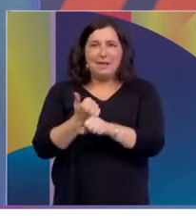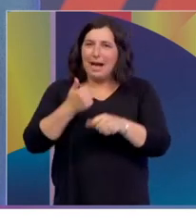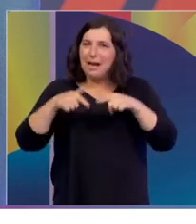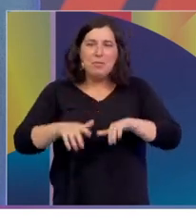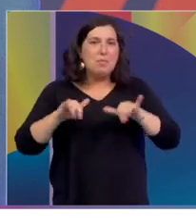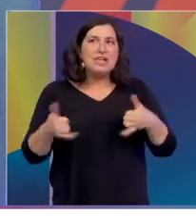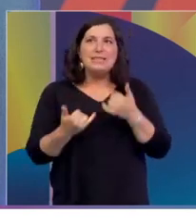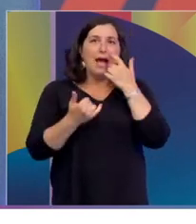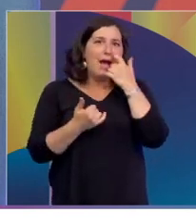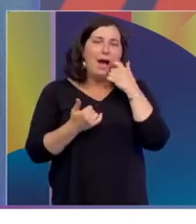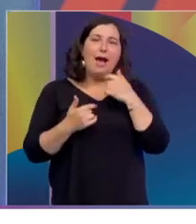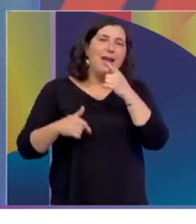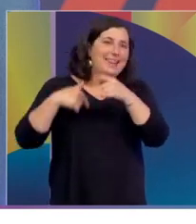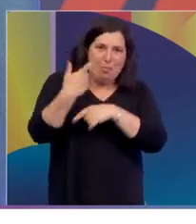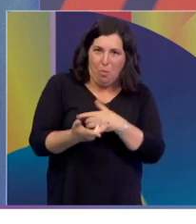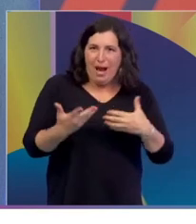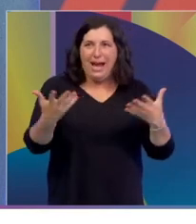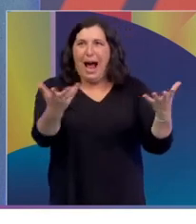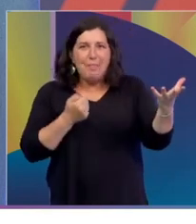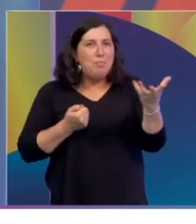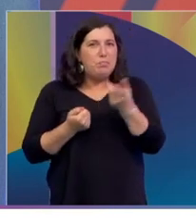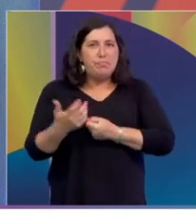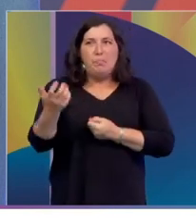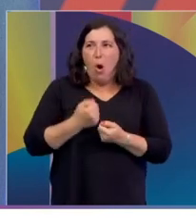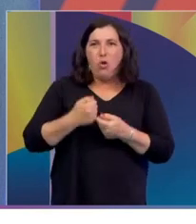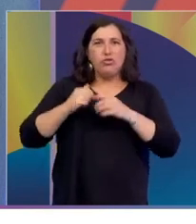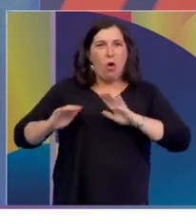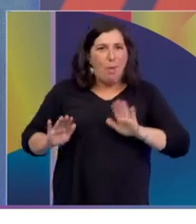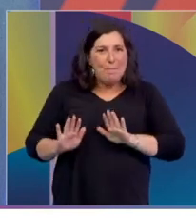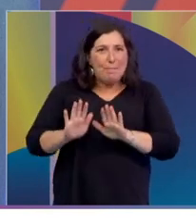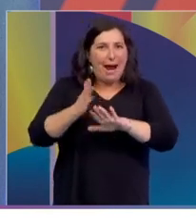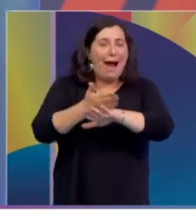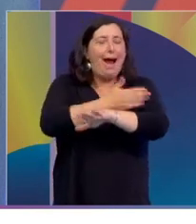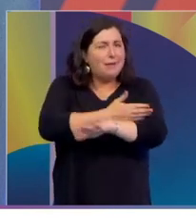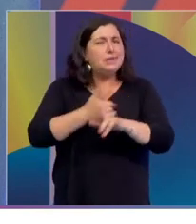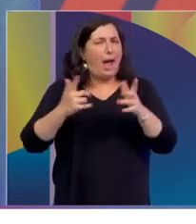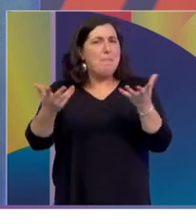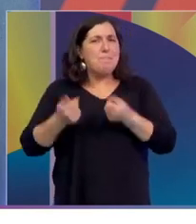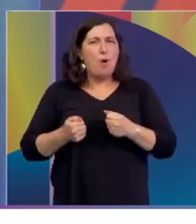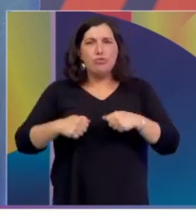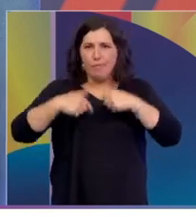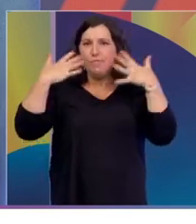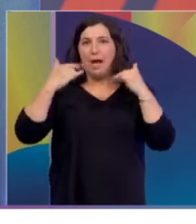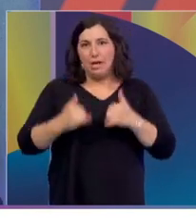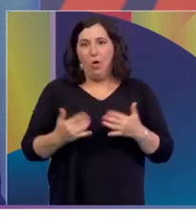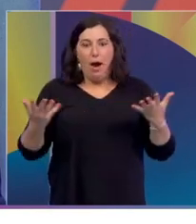tener el apoyo que tuvimos en estos meses de previos. Y, bueno, ahora lo que viene,